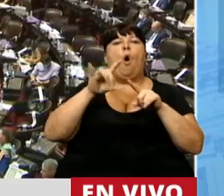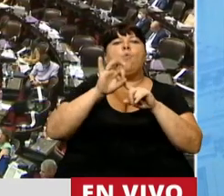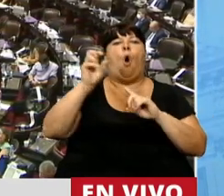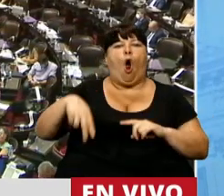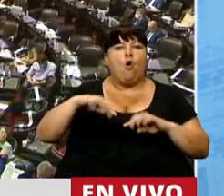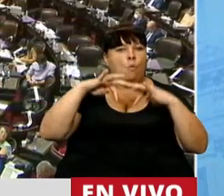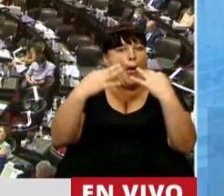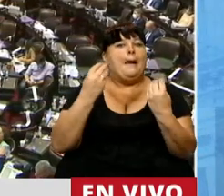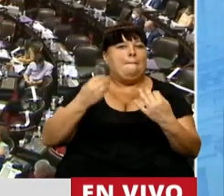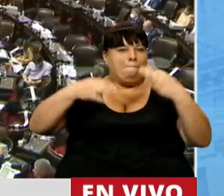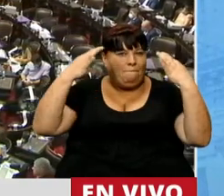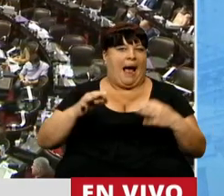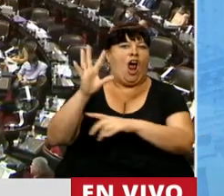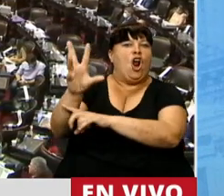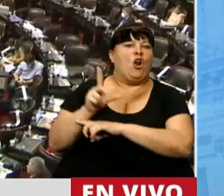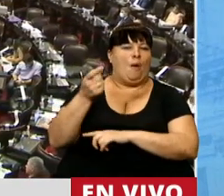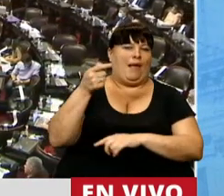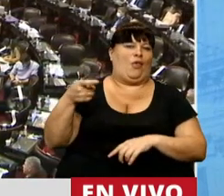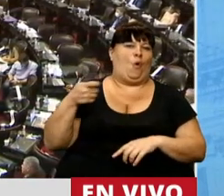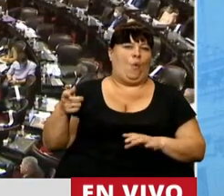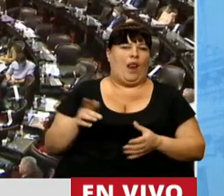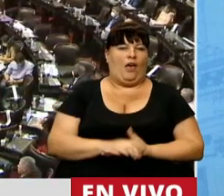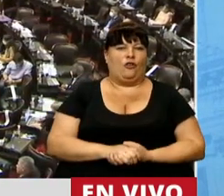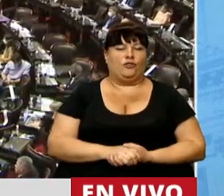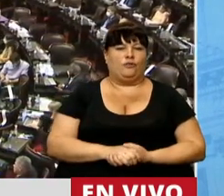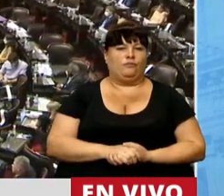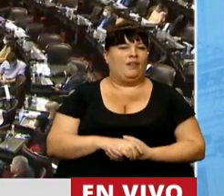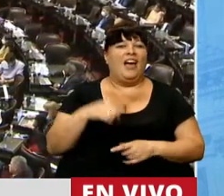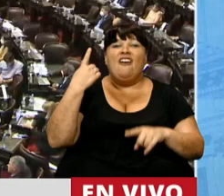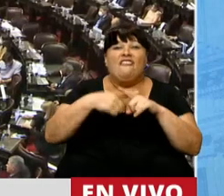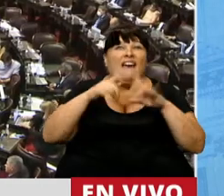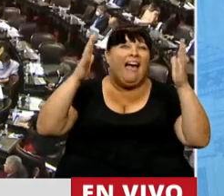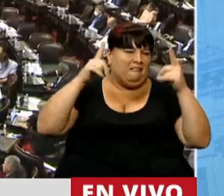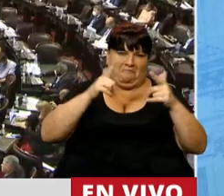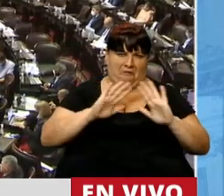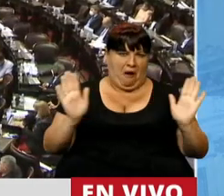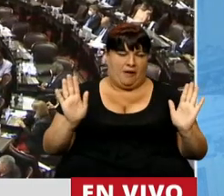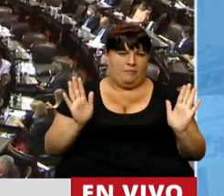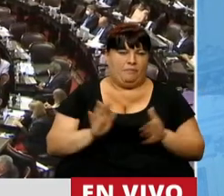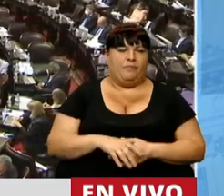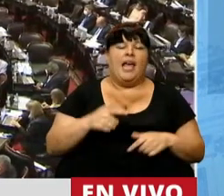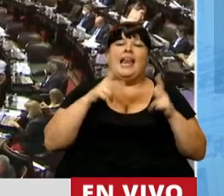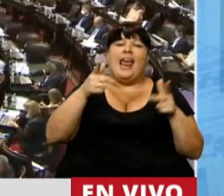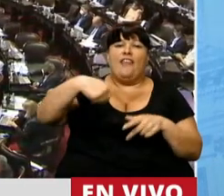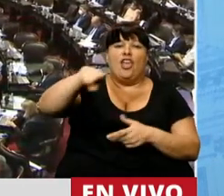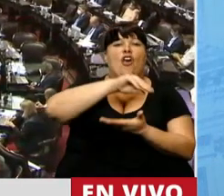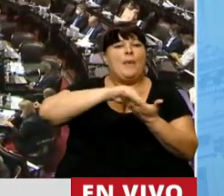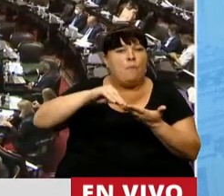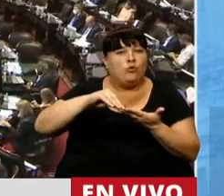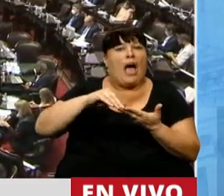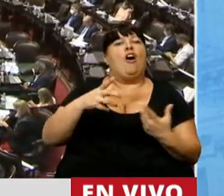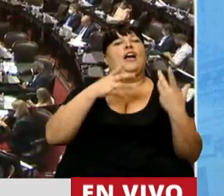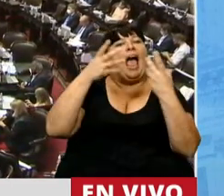para hacer un verdadero saqueo a los jubilados, no festejarán nada. Les digo a los diputados que